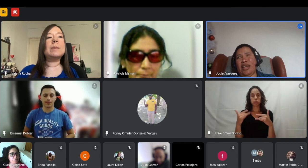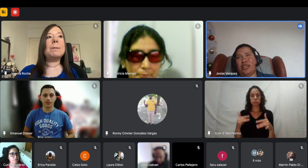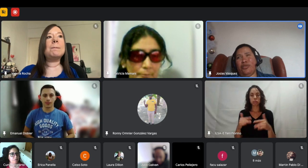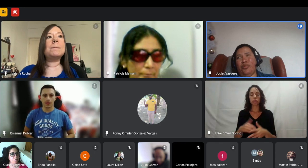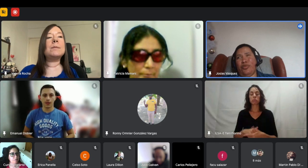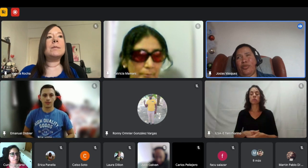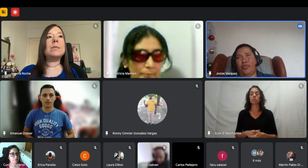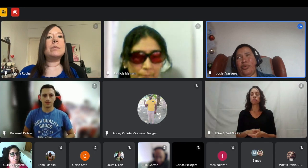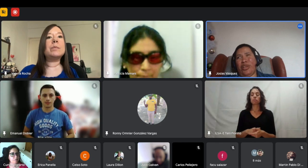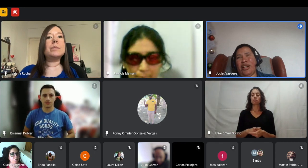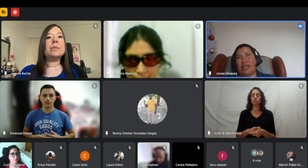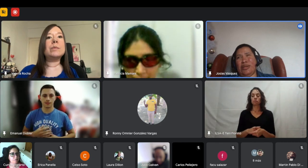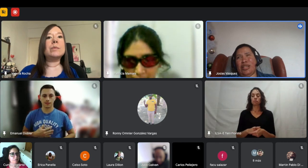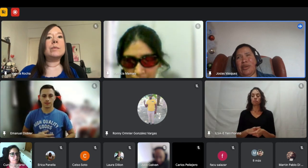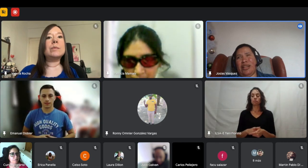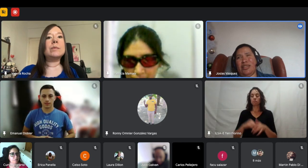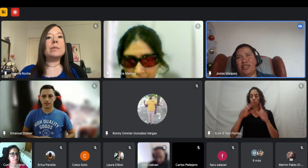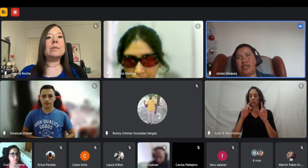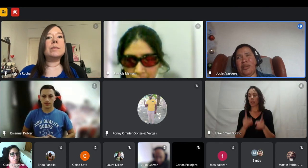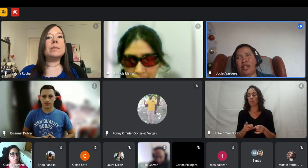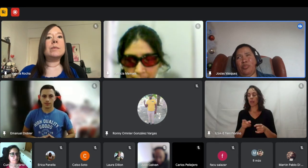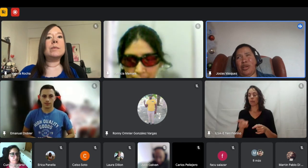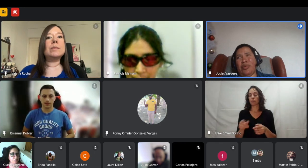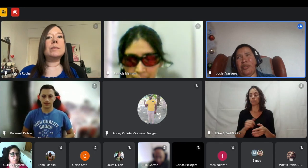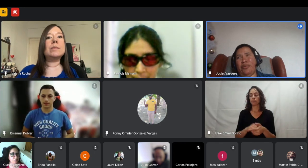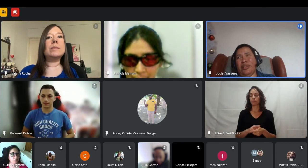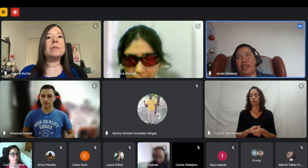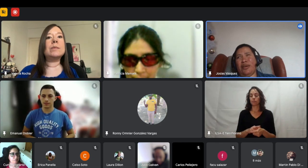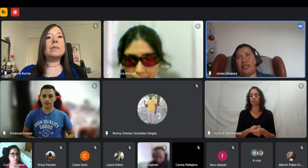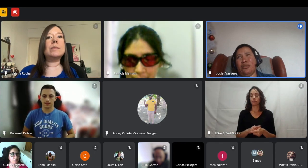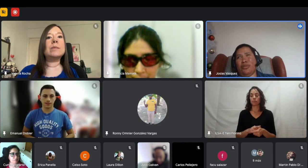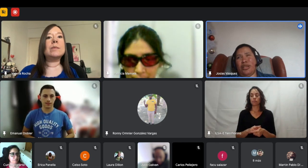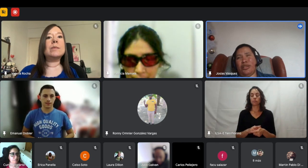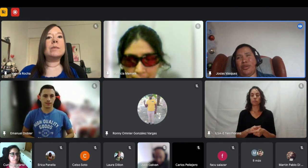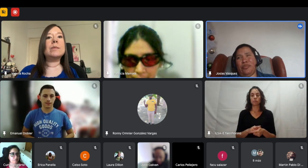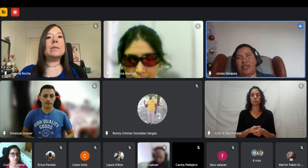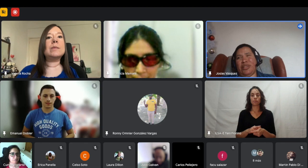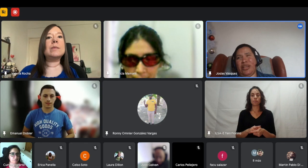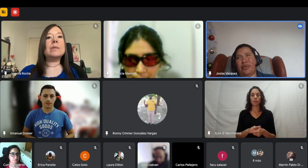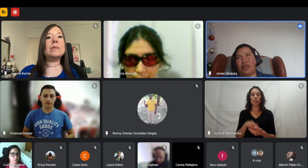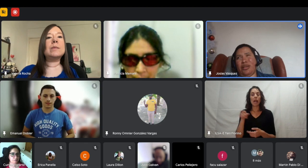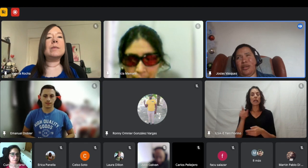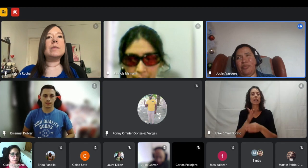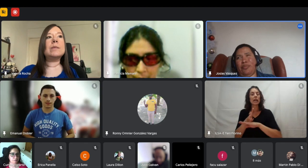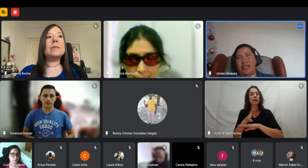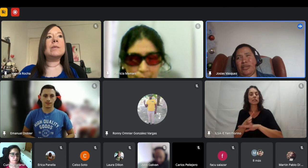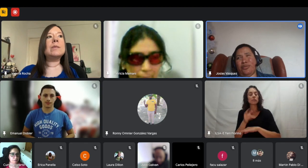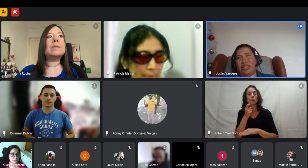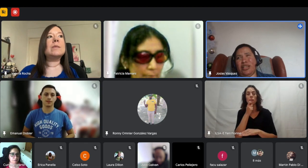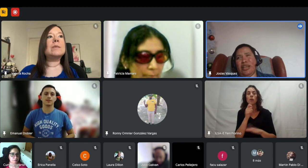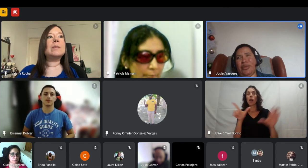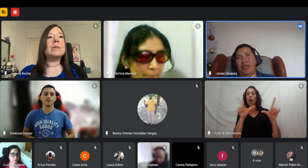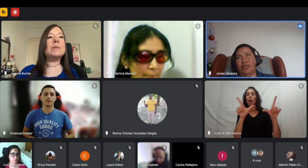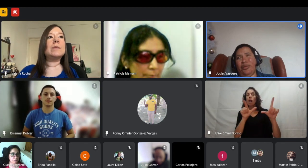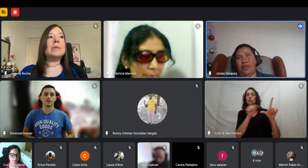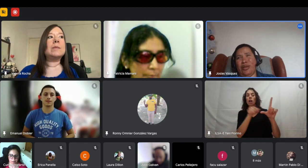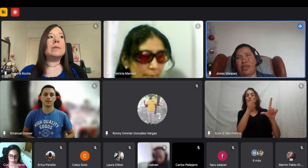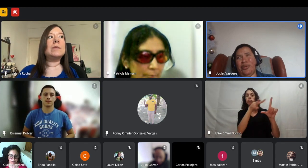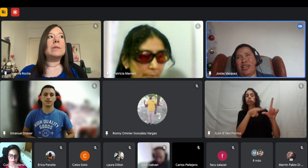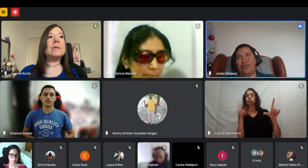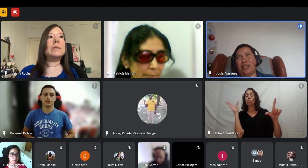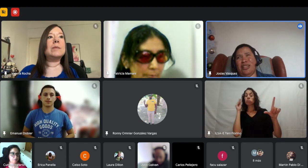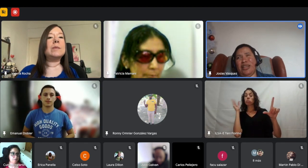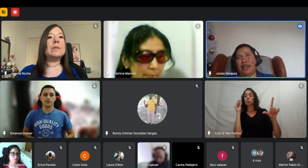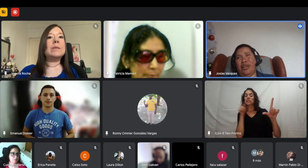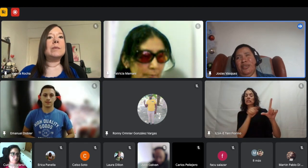y ahí es como voy llegando al tema de la accesibilidad porque me daba cuenta que a veces los lectores de pantalla habían páginas que no las leían bien